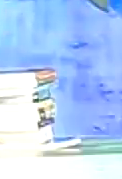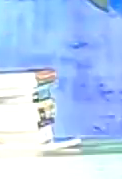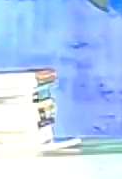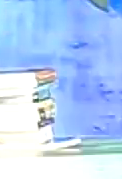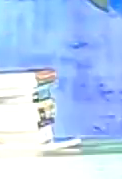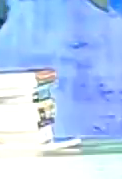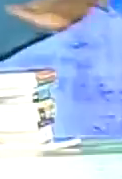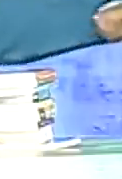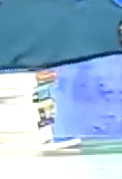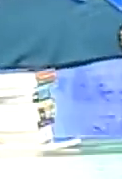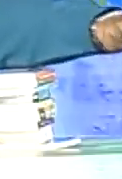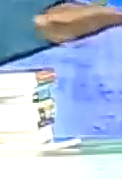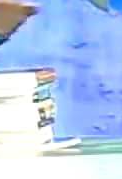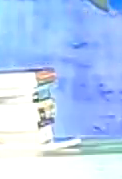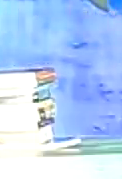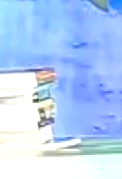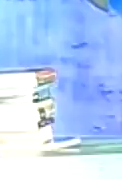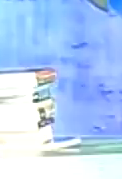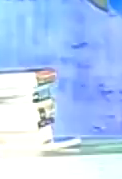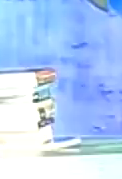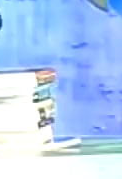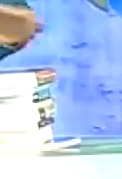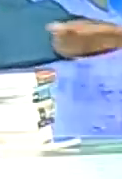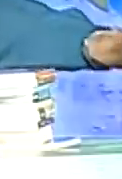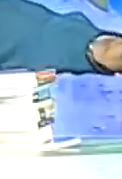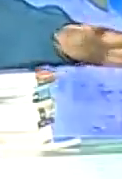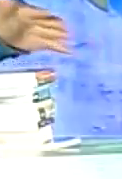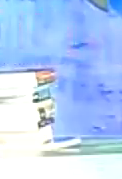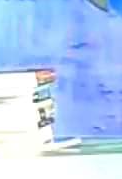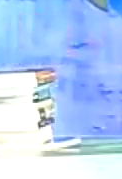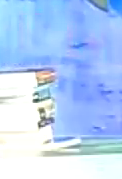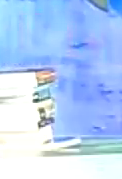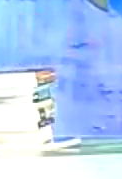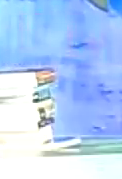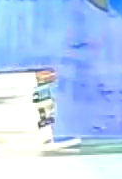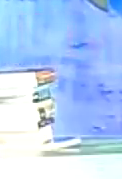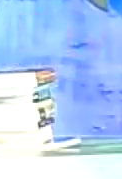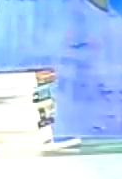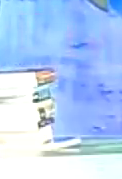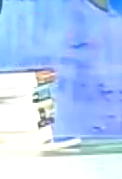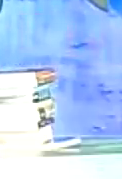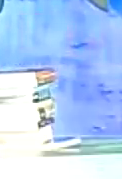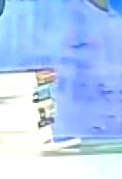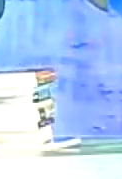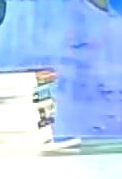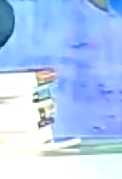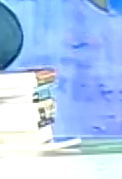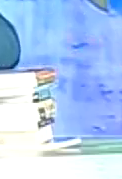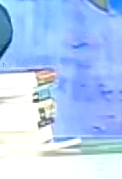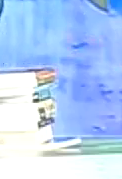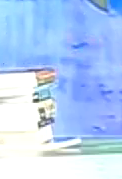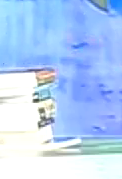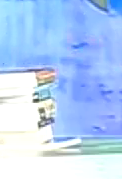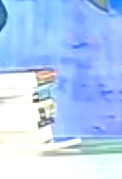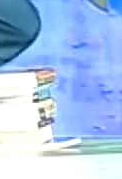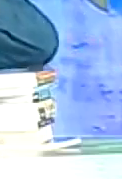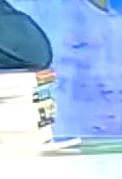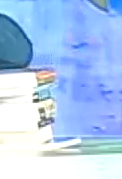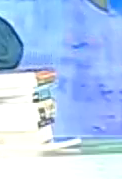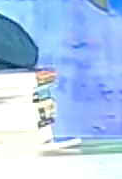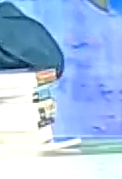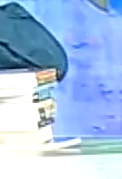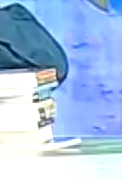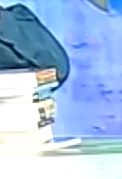odio abajo la intolerancia abajo las campañas sucias arriba el amor arriba la verdad y arriba